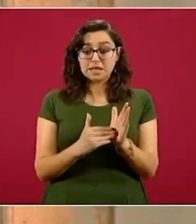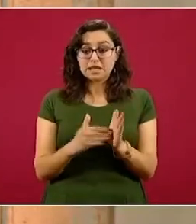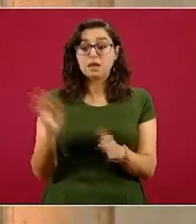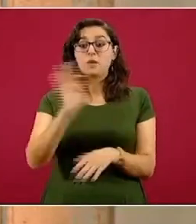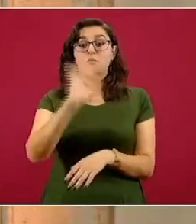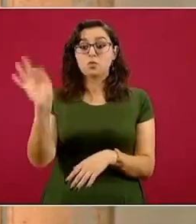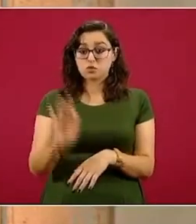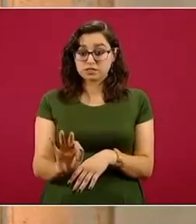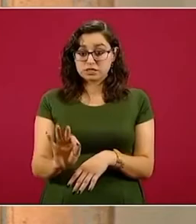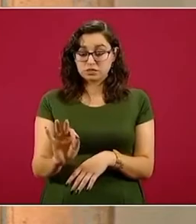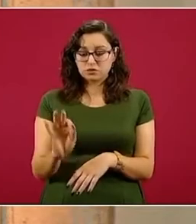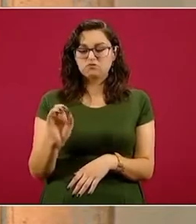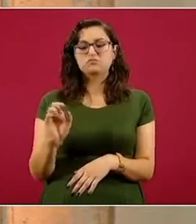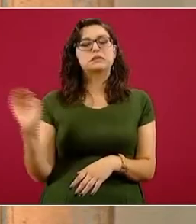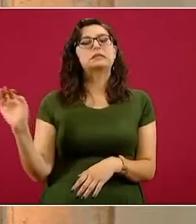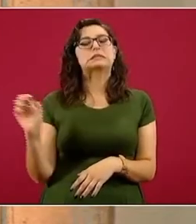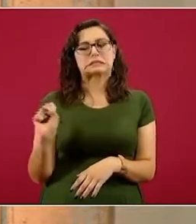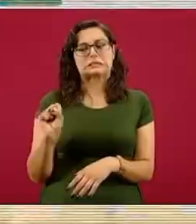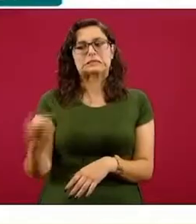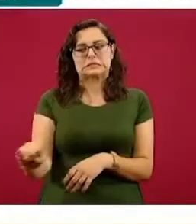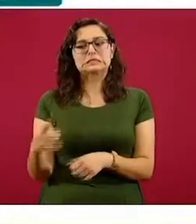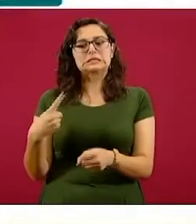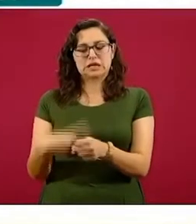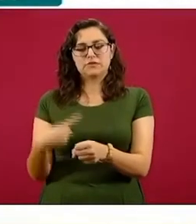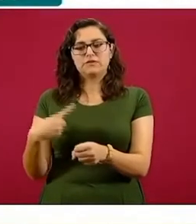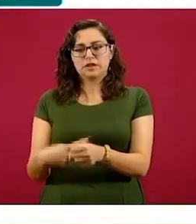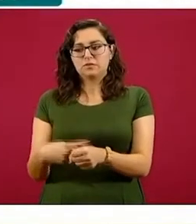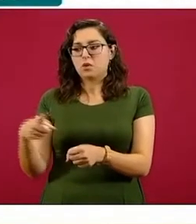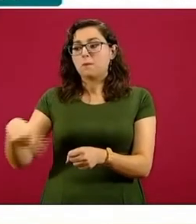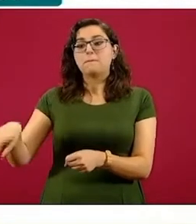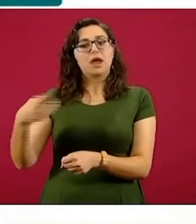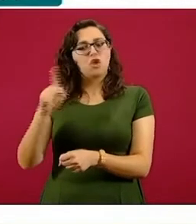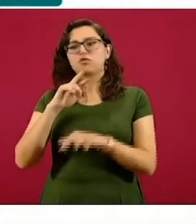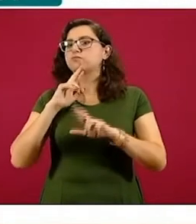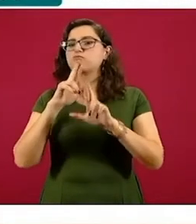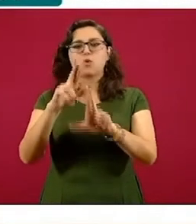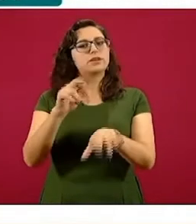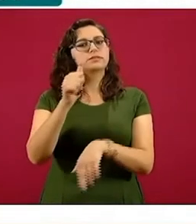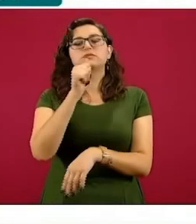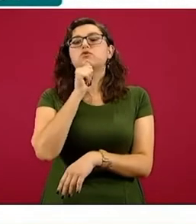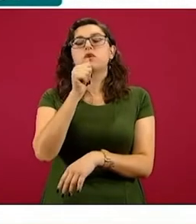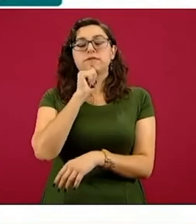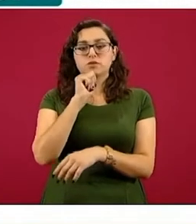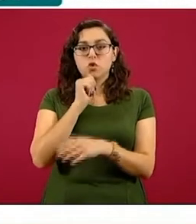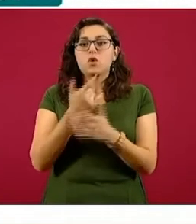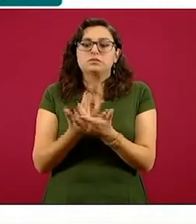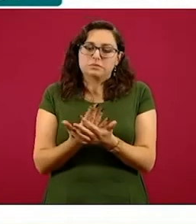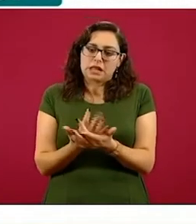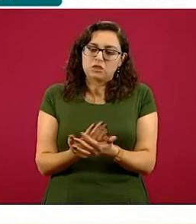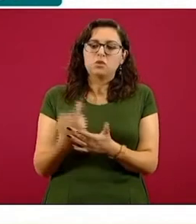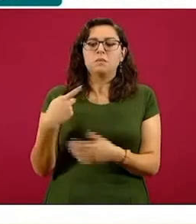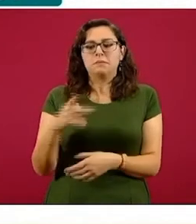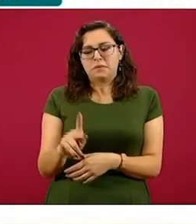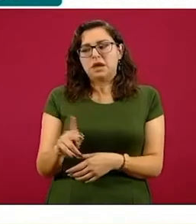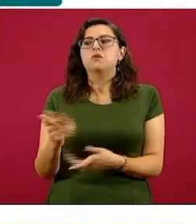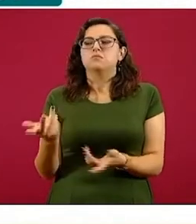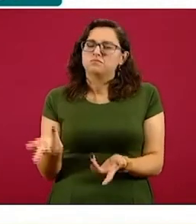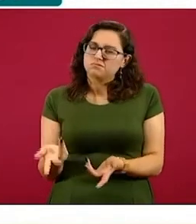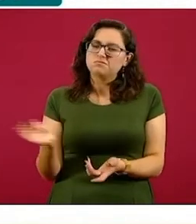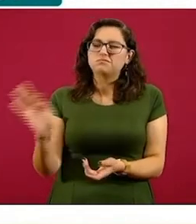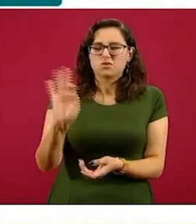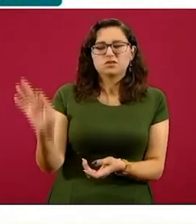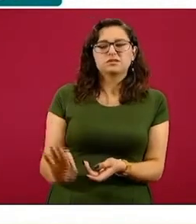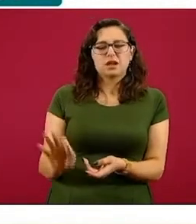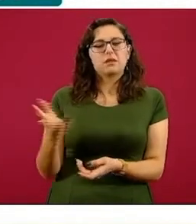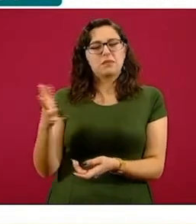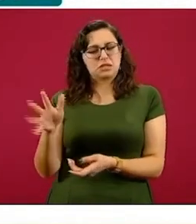porcentaje de positividad a esos grupos que todavía no tienen un resultado o están esperando su clasificación, podemos ya inferir